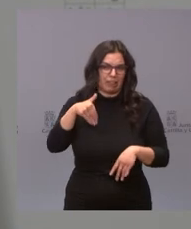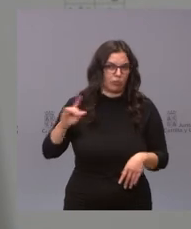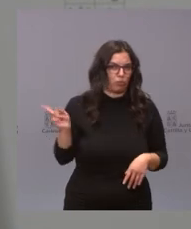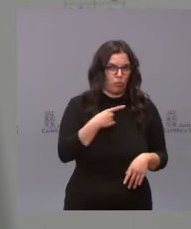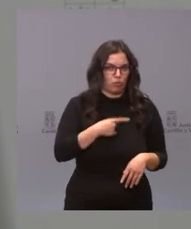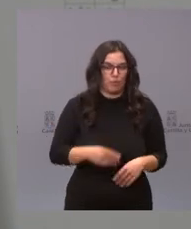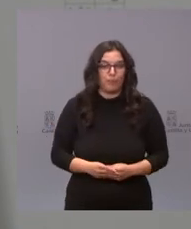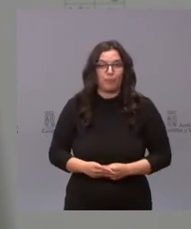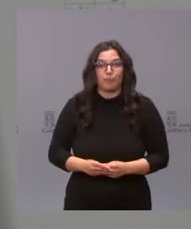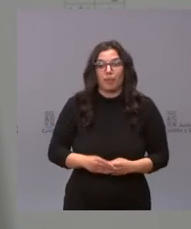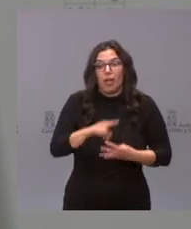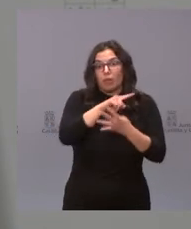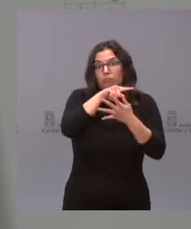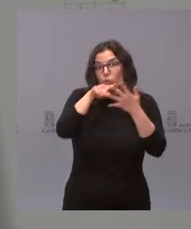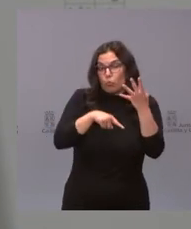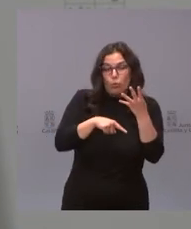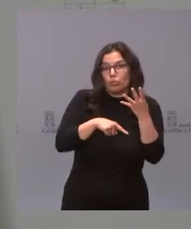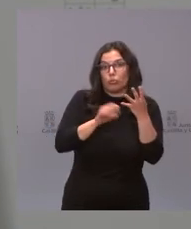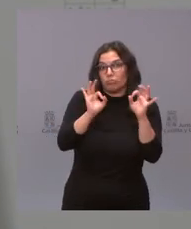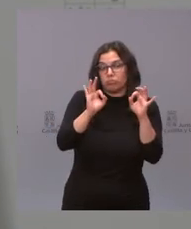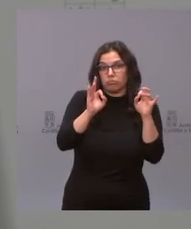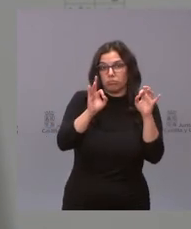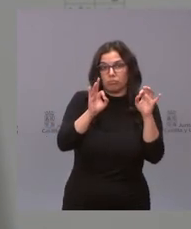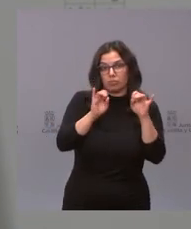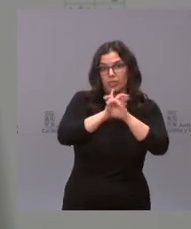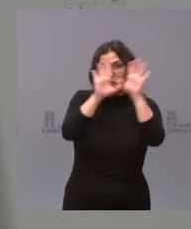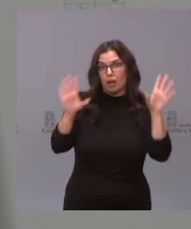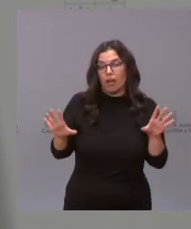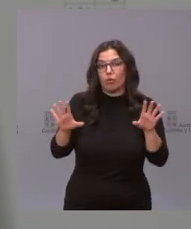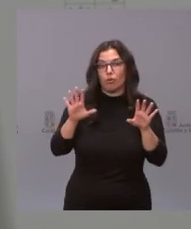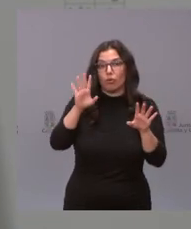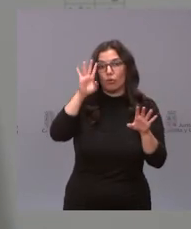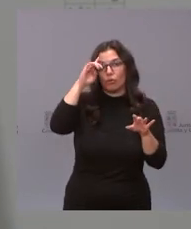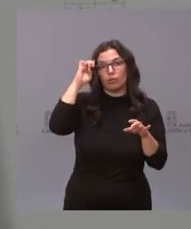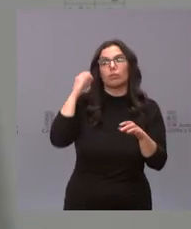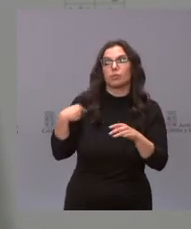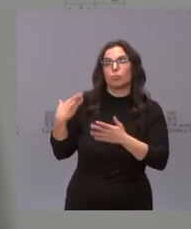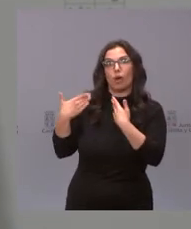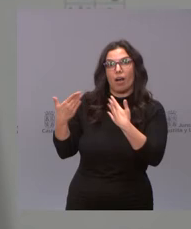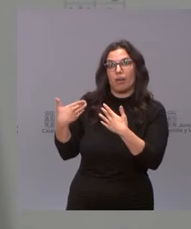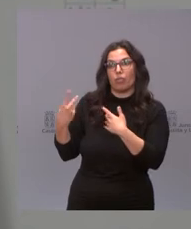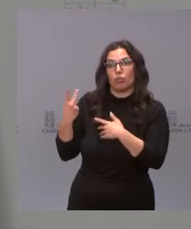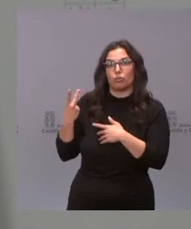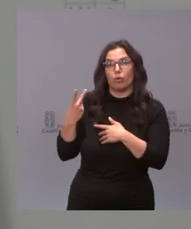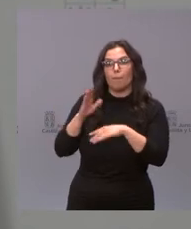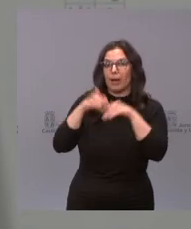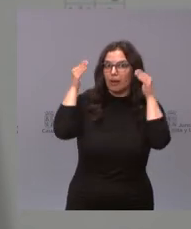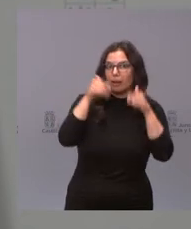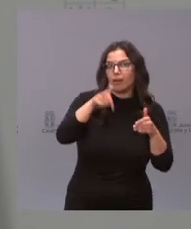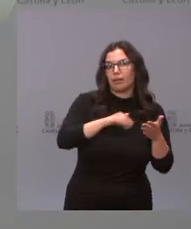estos cuatro ejemplos son claros de lo que hemos estado hablando para Castilla y León